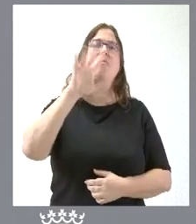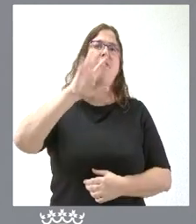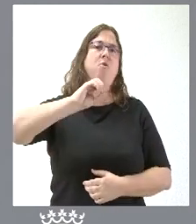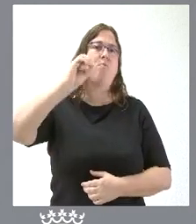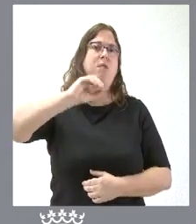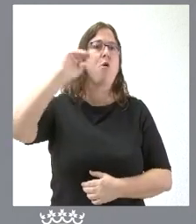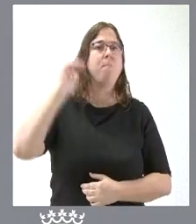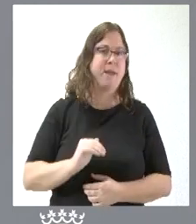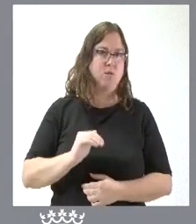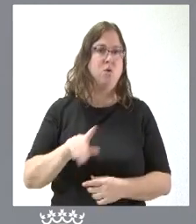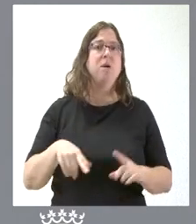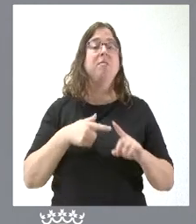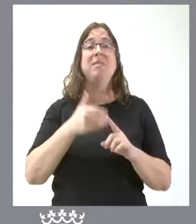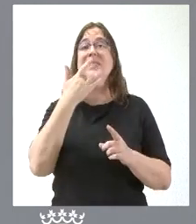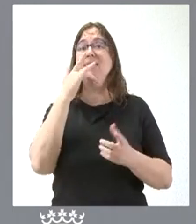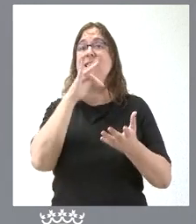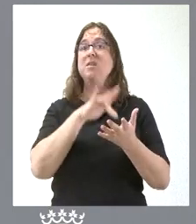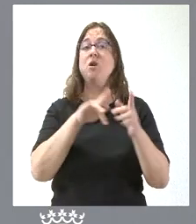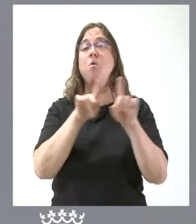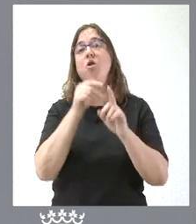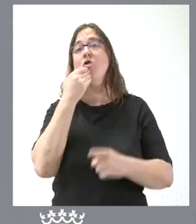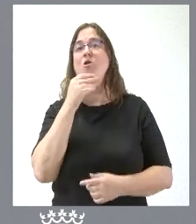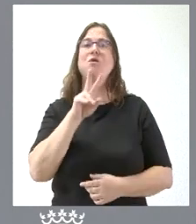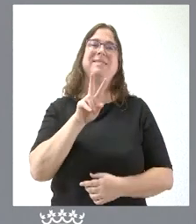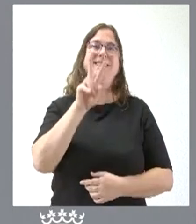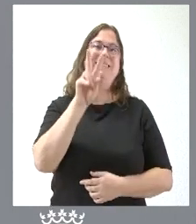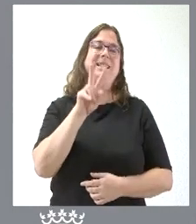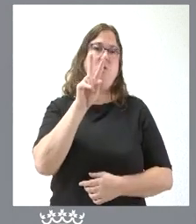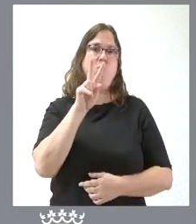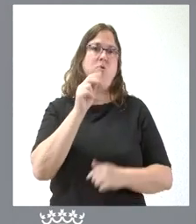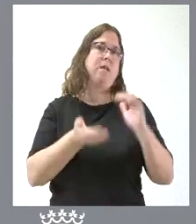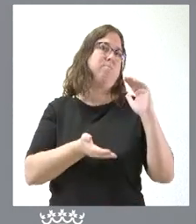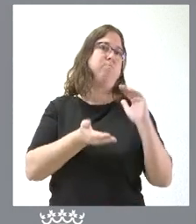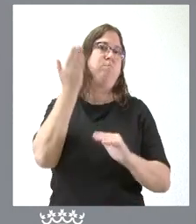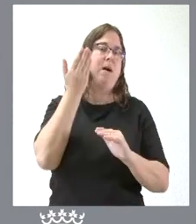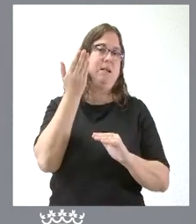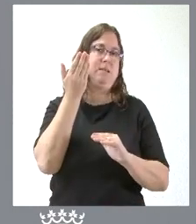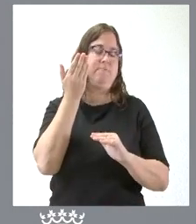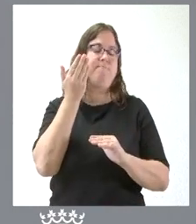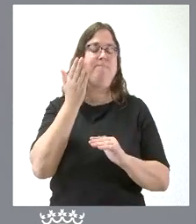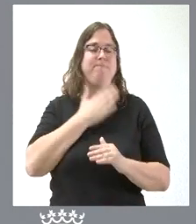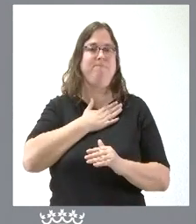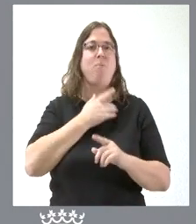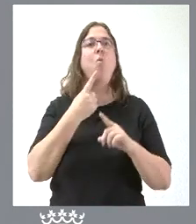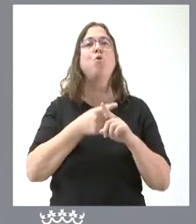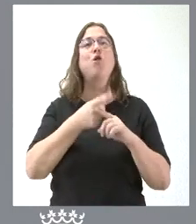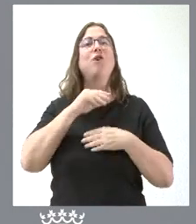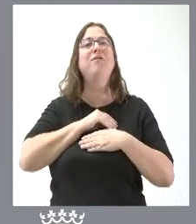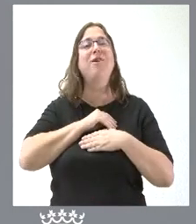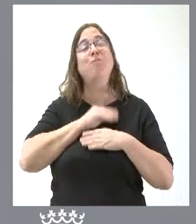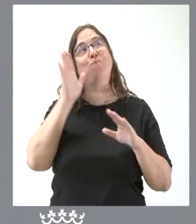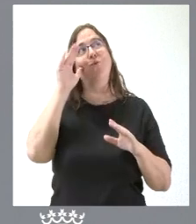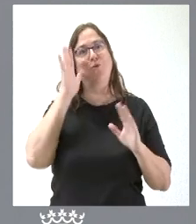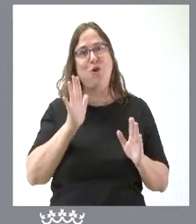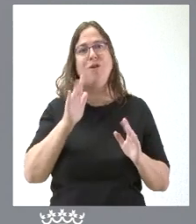inferior a la española y el hecho de que estamos como la segunda comunidad con mayor crecimiento del Producto Interior Bruto Industrial